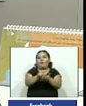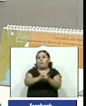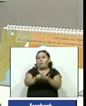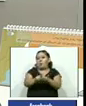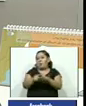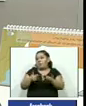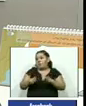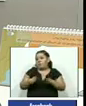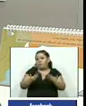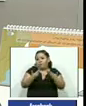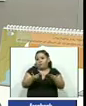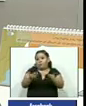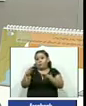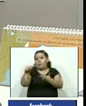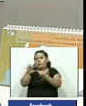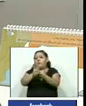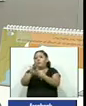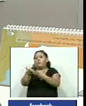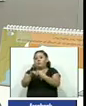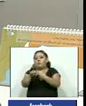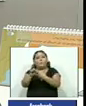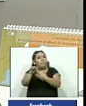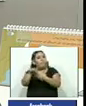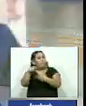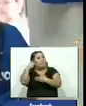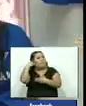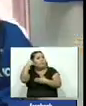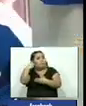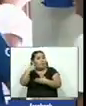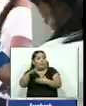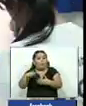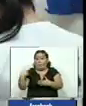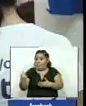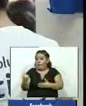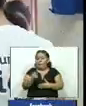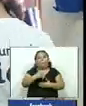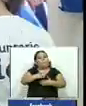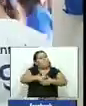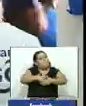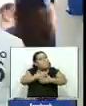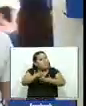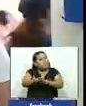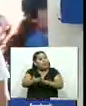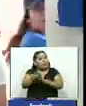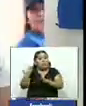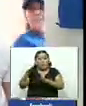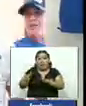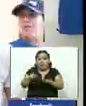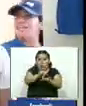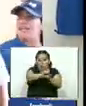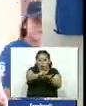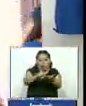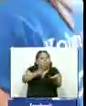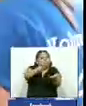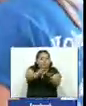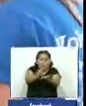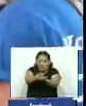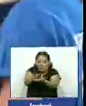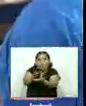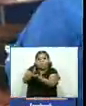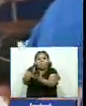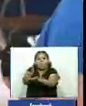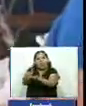sido beneficiada con este proyecto y es muy importante porque son nuestros voluntarios los que han ido a esos centros escolares